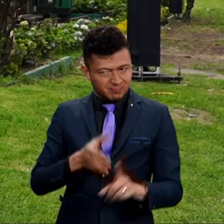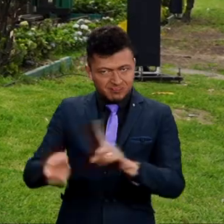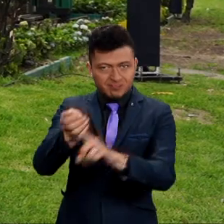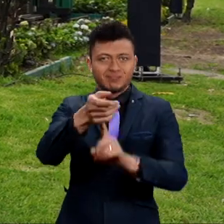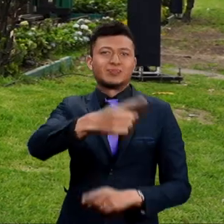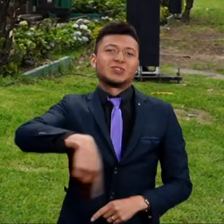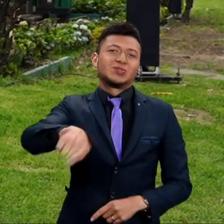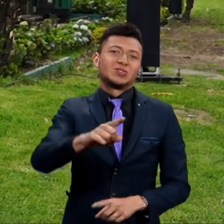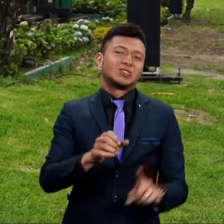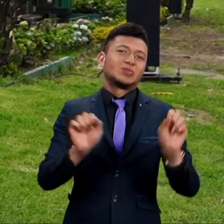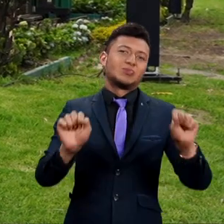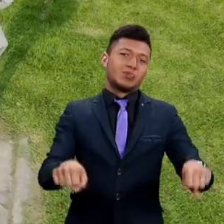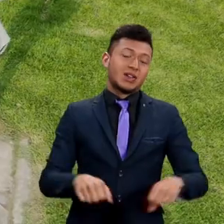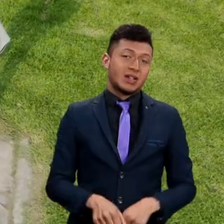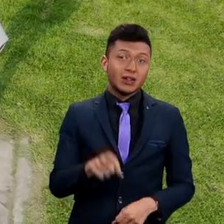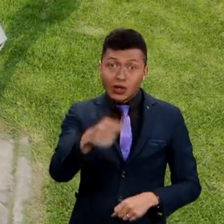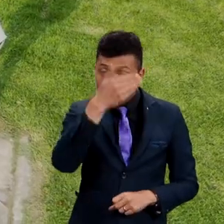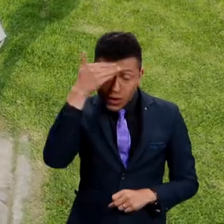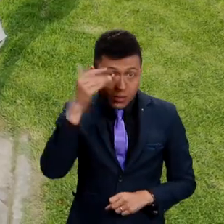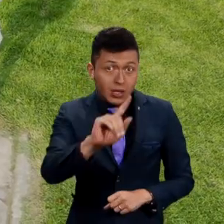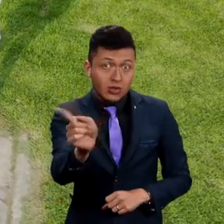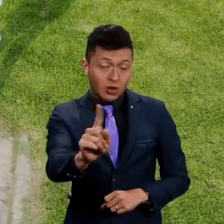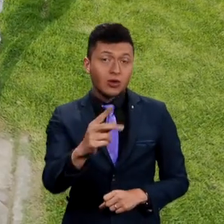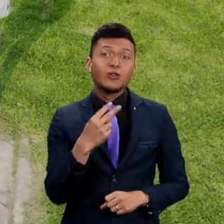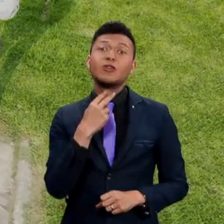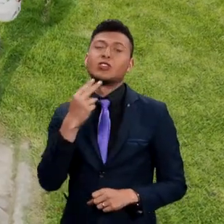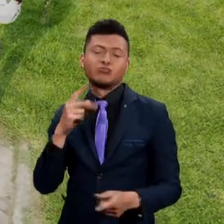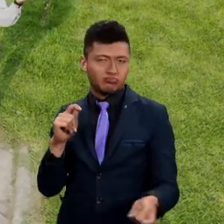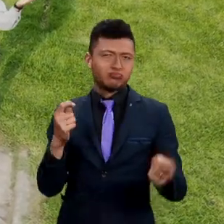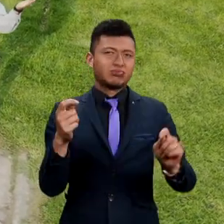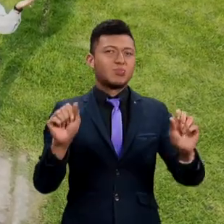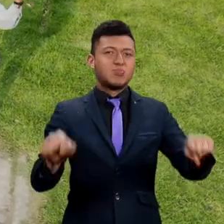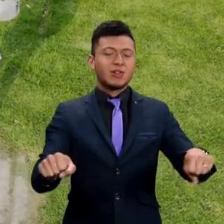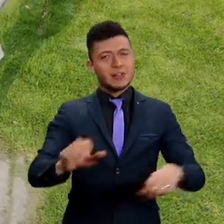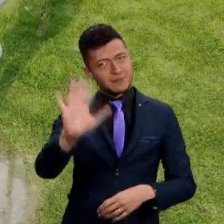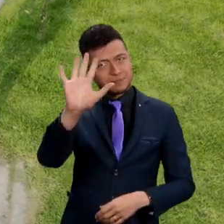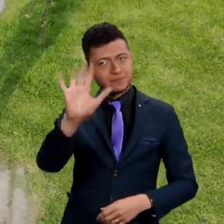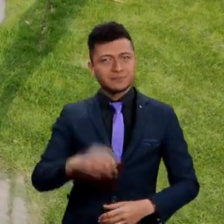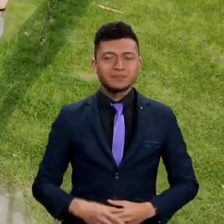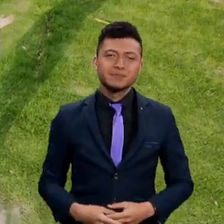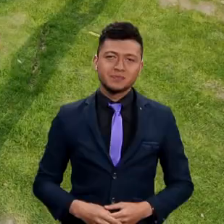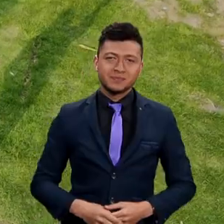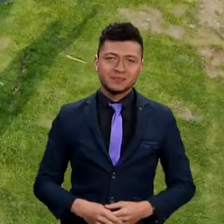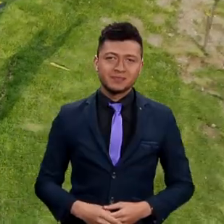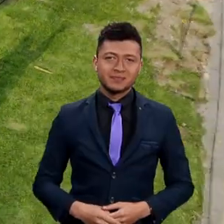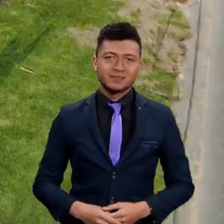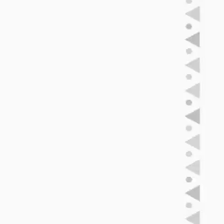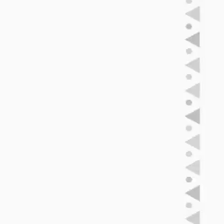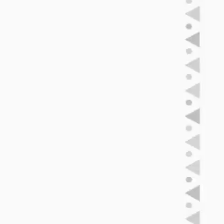éxitos para todos ustedes. Y no olviden que su voz hace parte del cambio. Hasta la próxima.